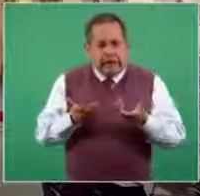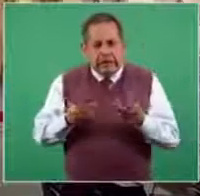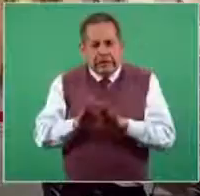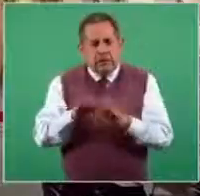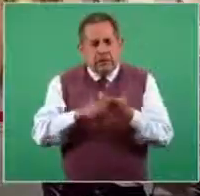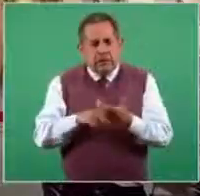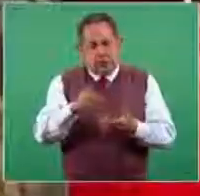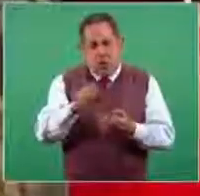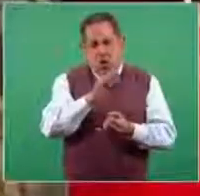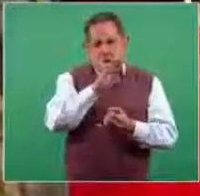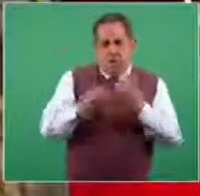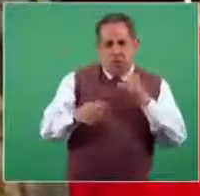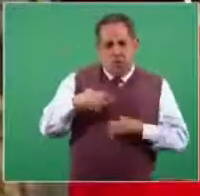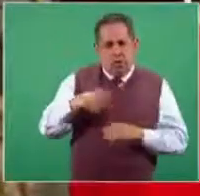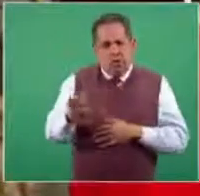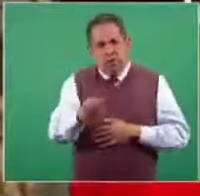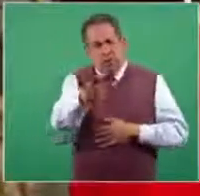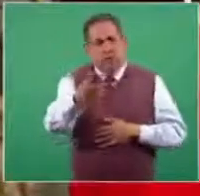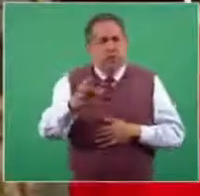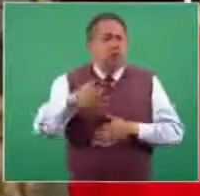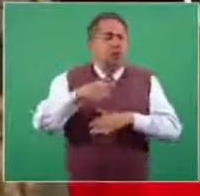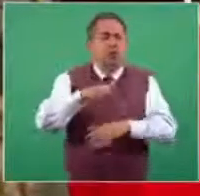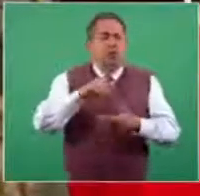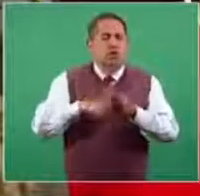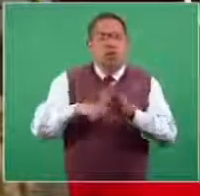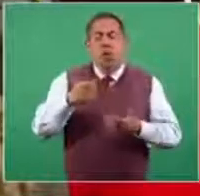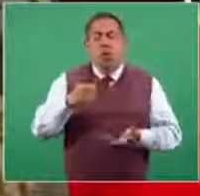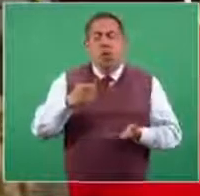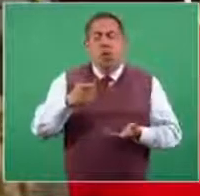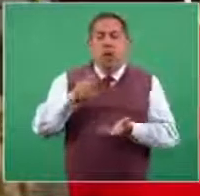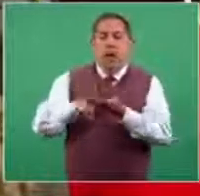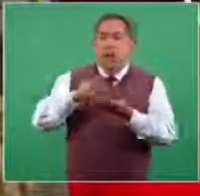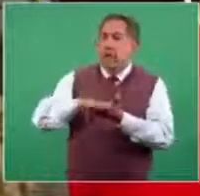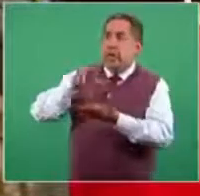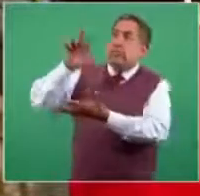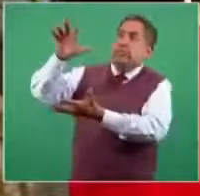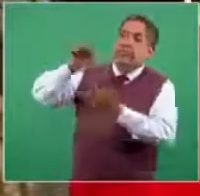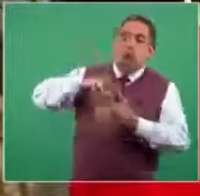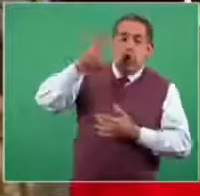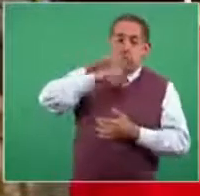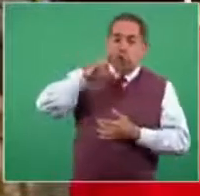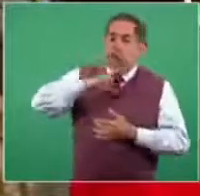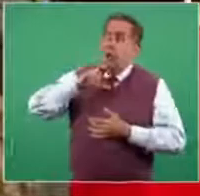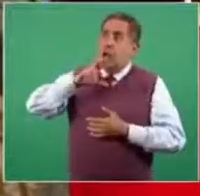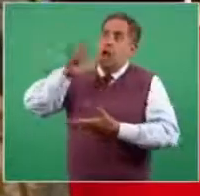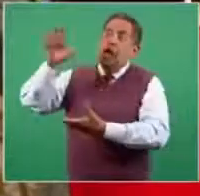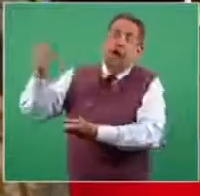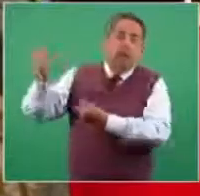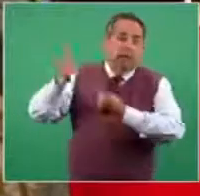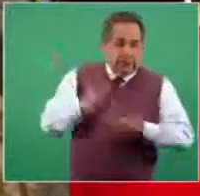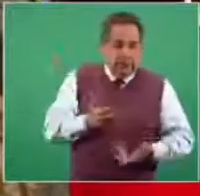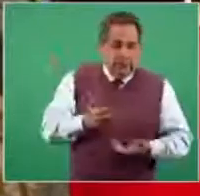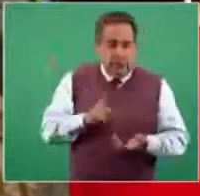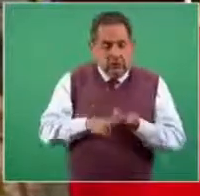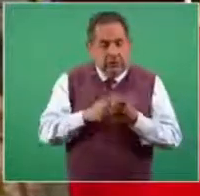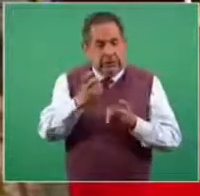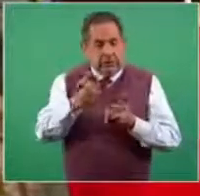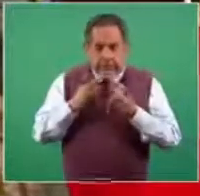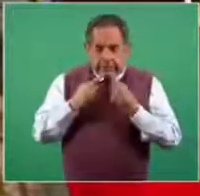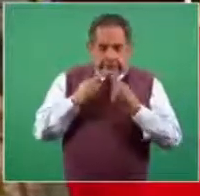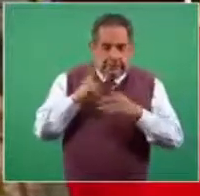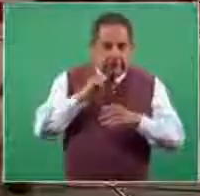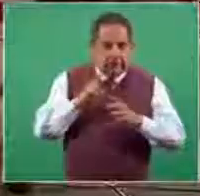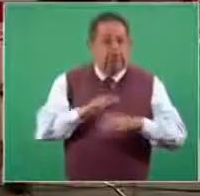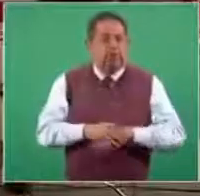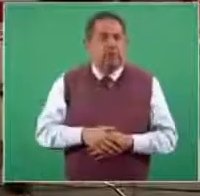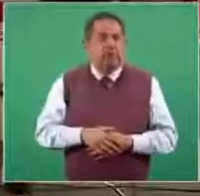ya por último también preguntarle sobre el costo de traslado de la vacuna rusa, que también comentó que era un tema que están trabajando.